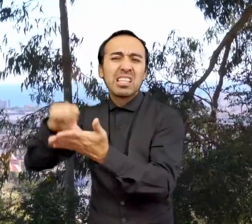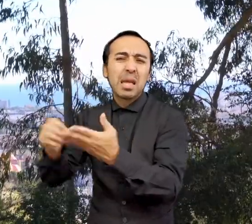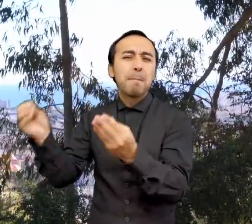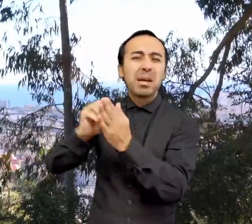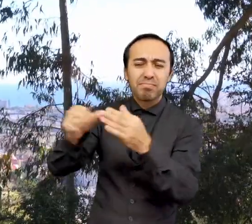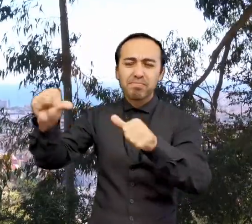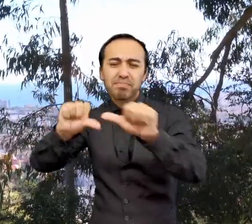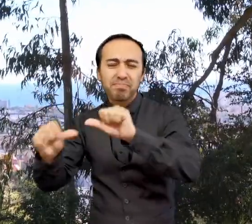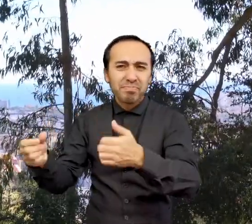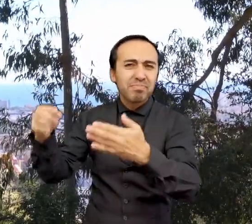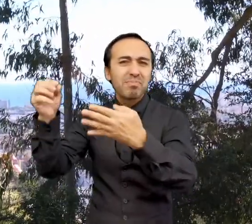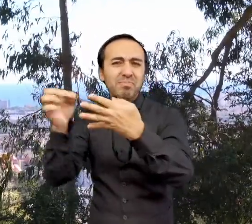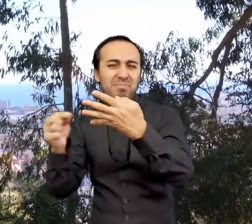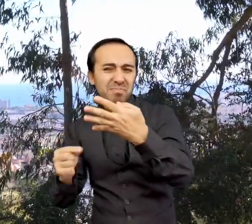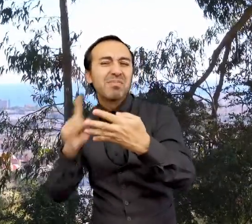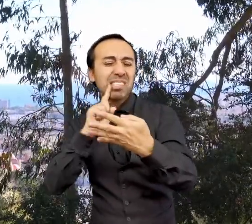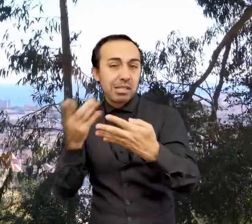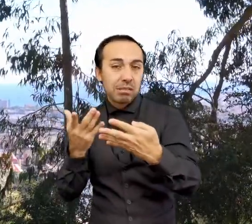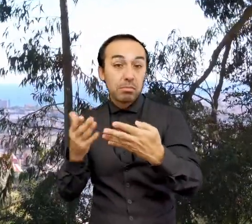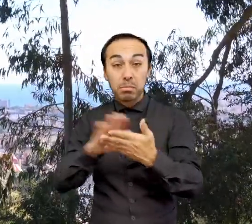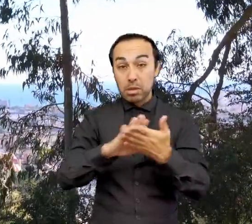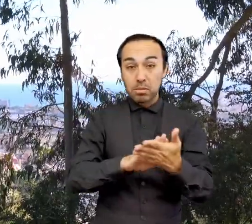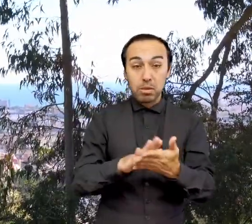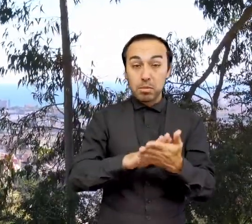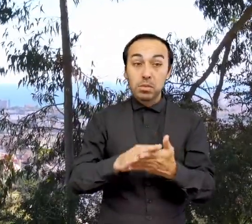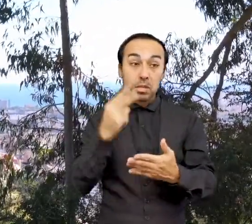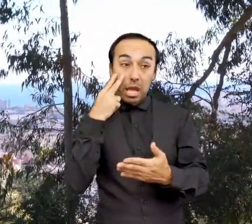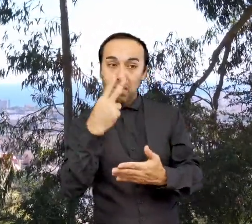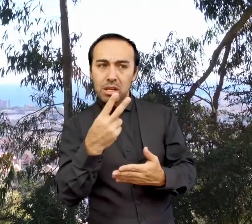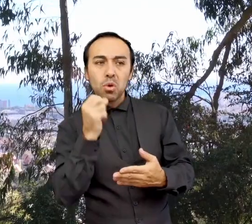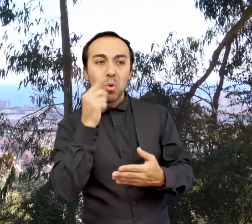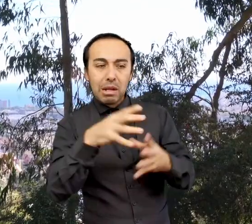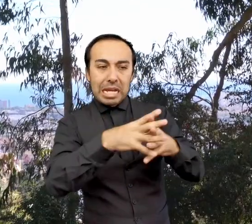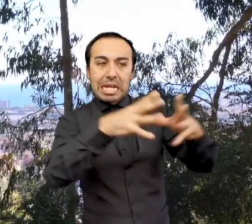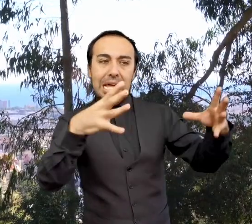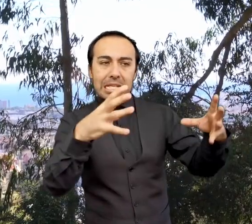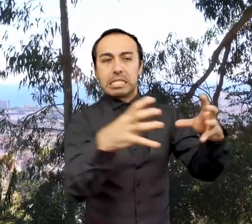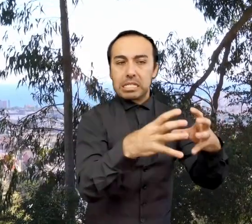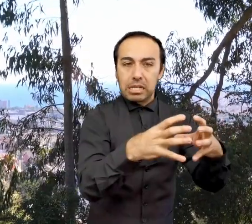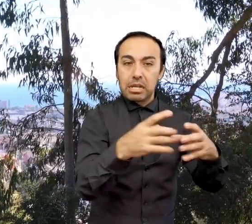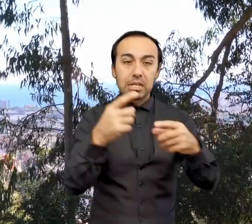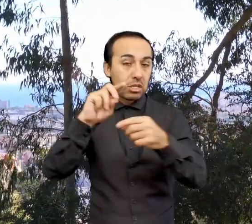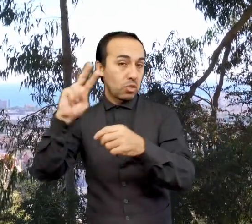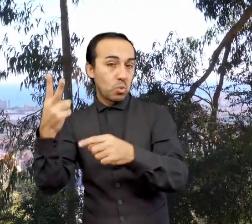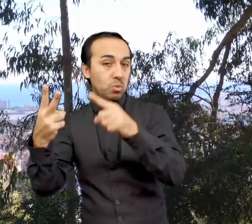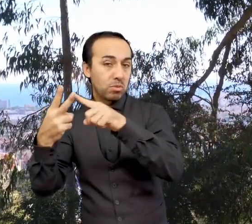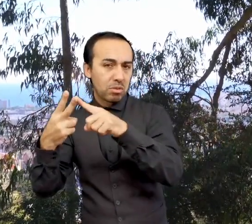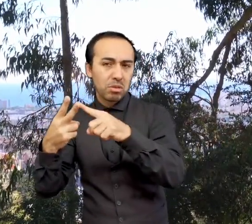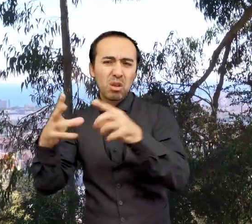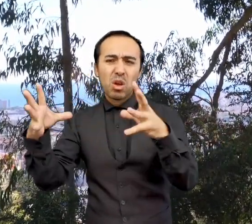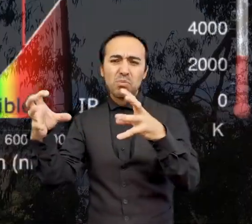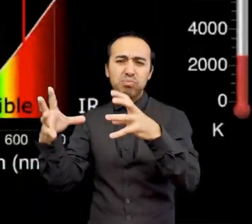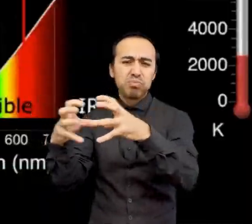Bueno, estas propiedades están determinadas primero por la masa y segundo por la composición inicial de la nube de